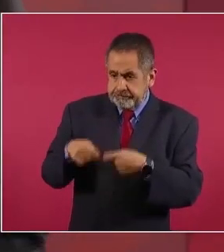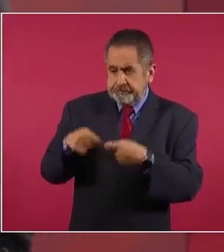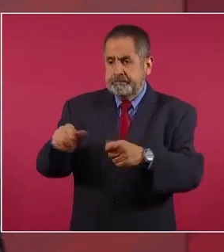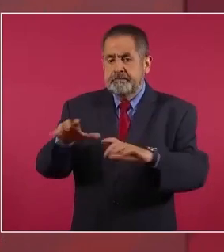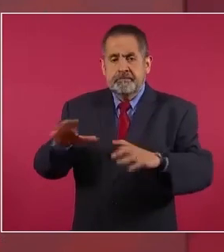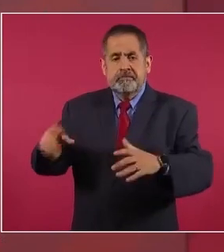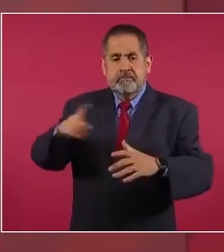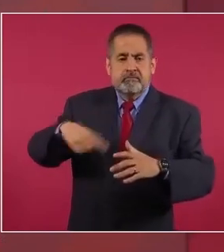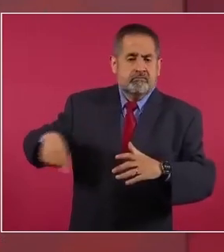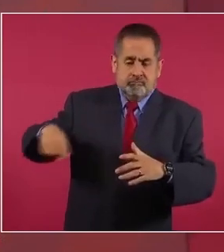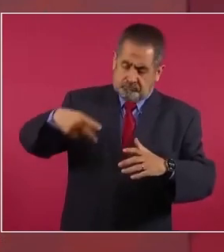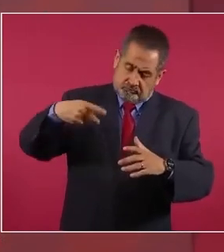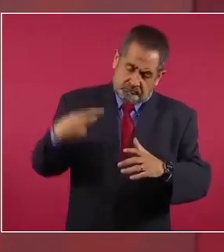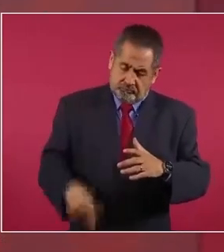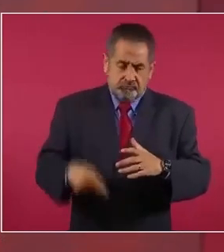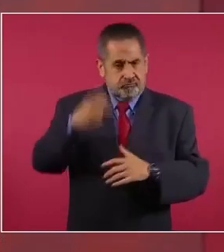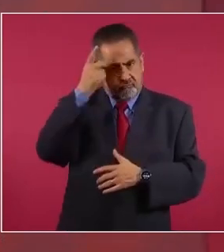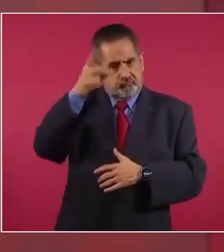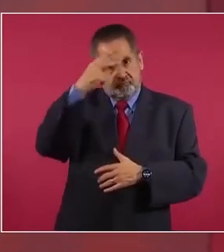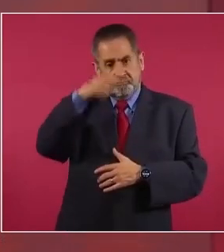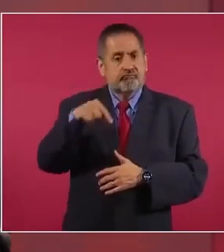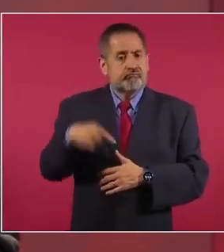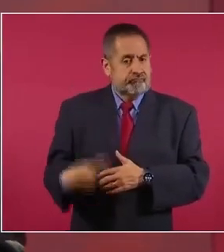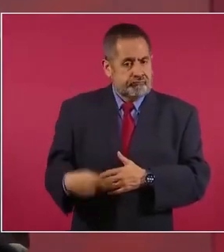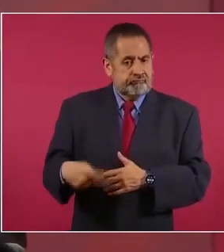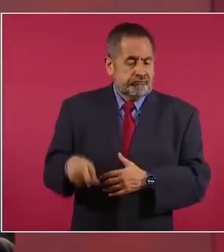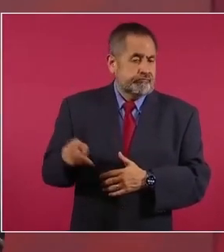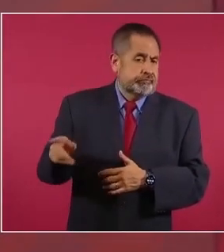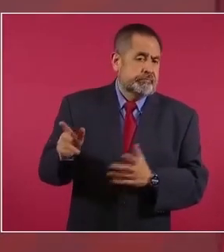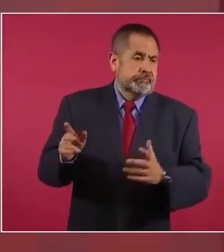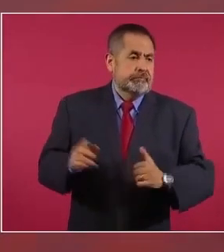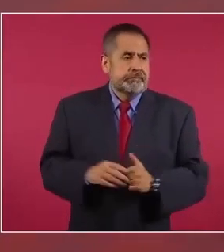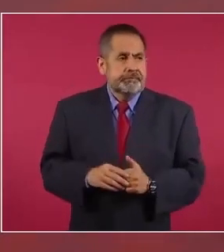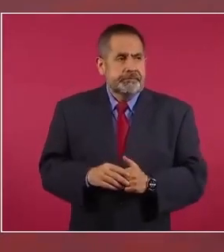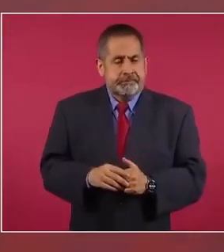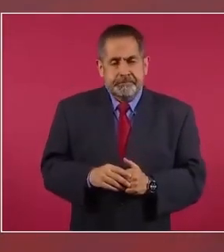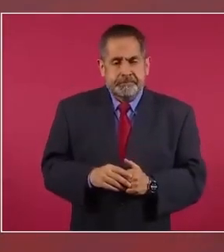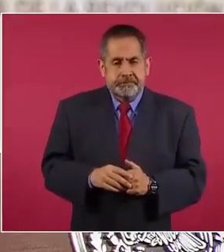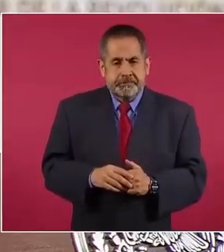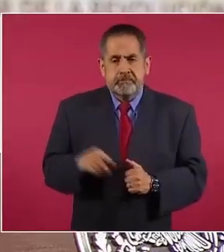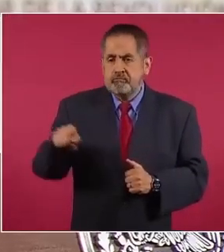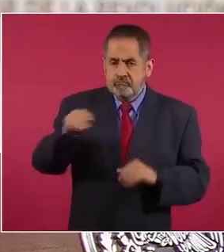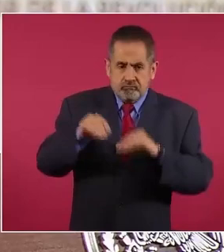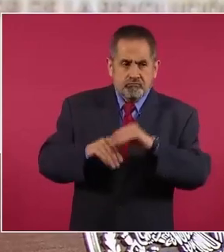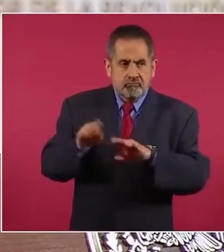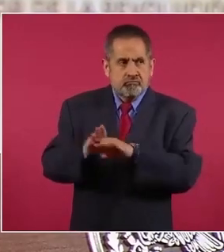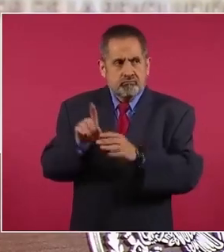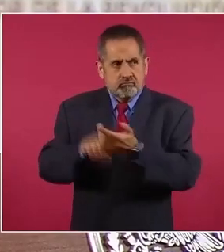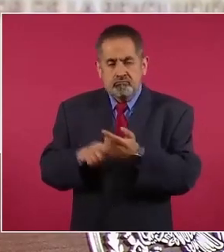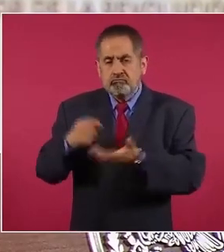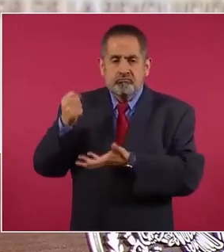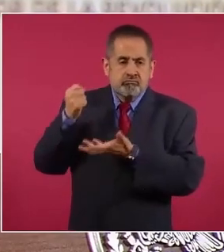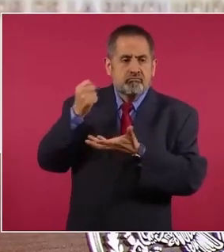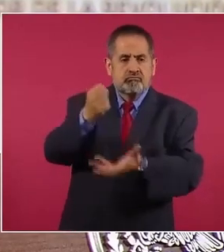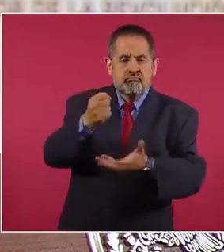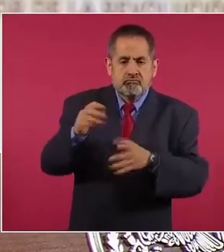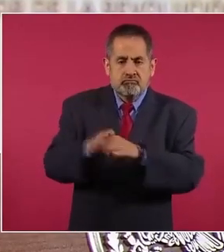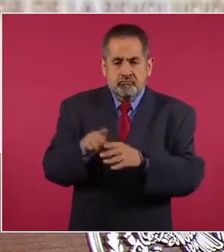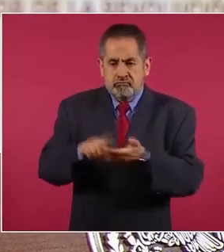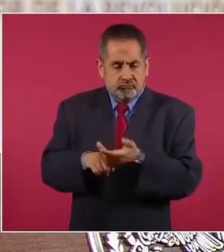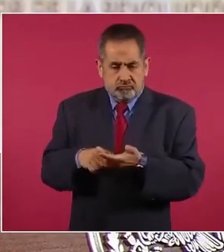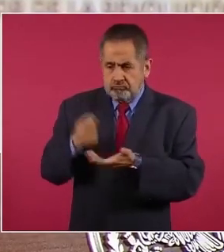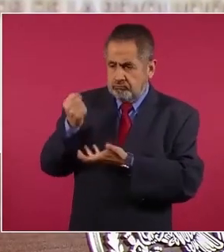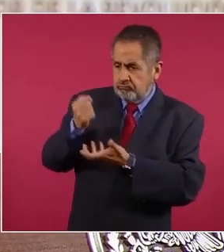bienes de la nación porque estamos haciendo obras con presupuesto público